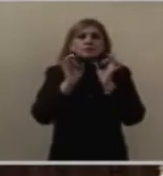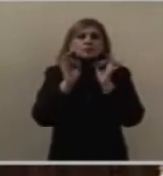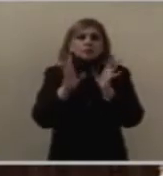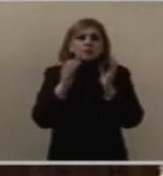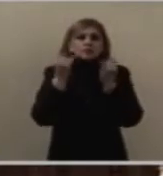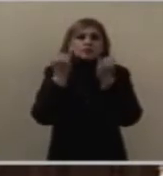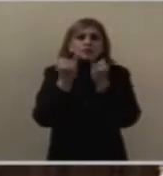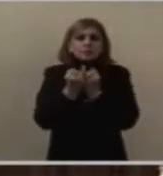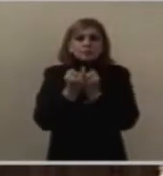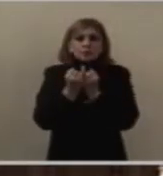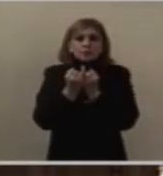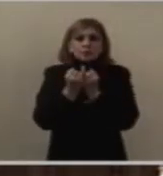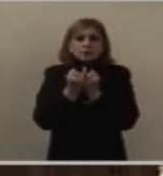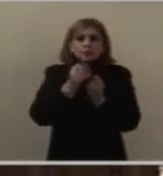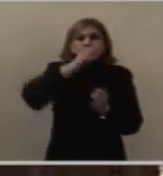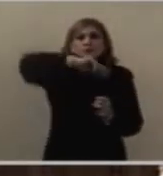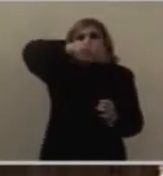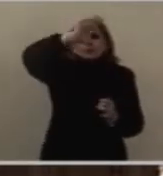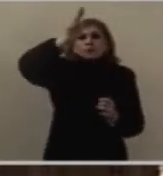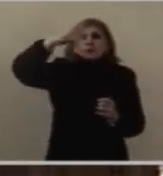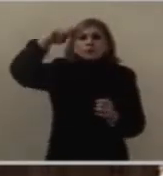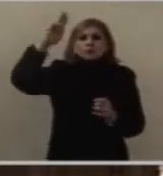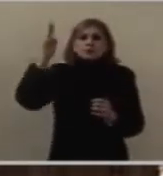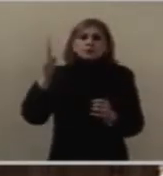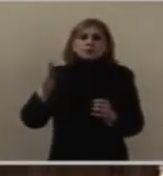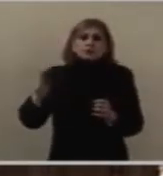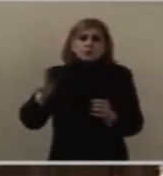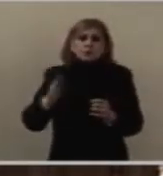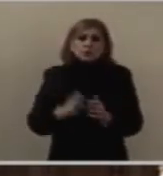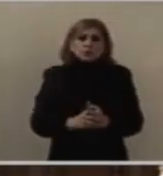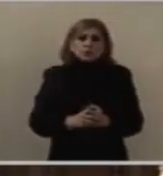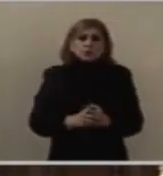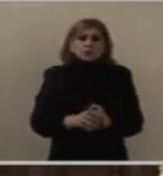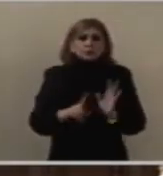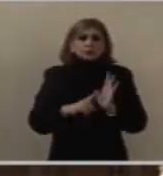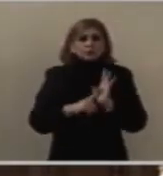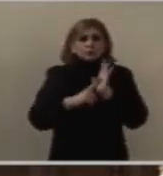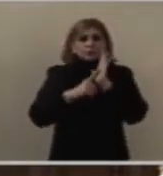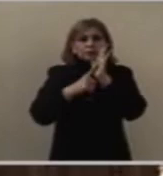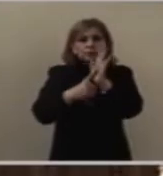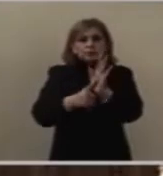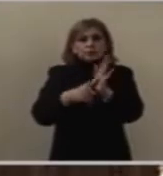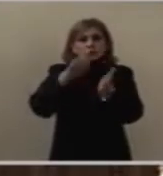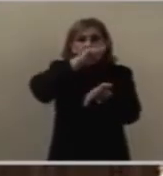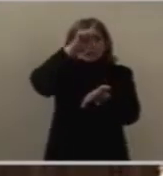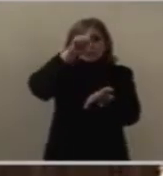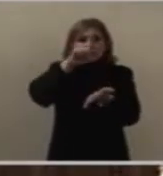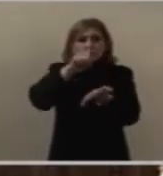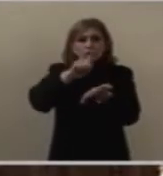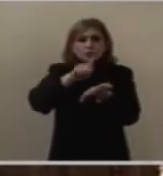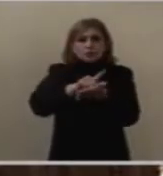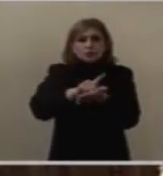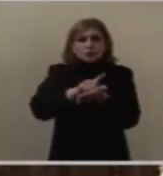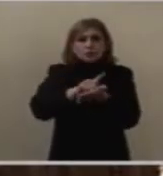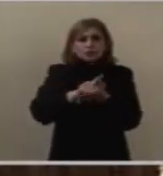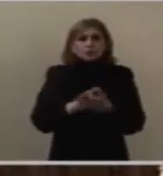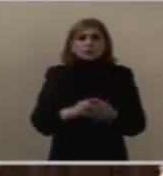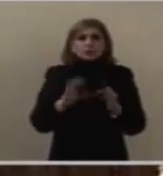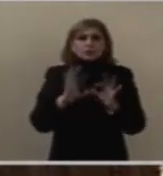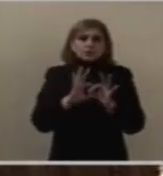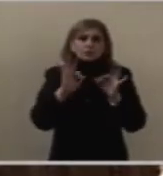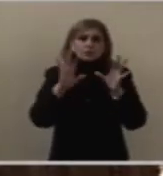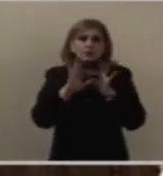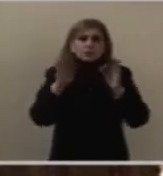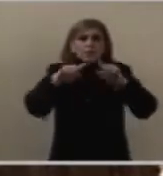también desde una montaña, nos reveló su ley, escrita de